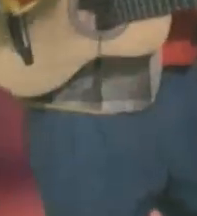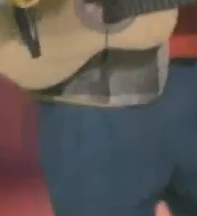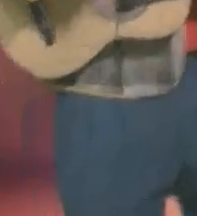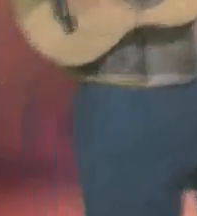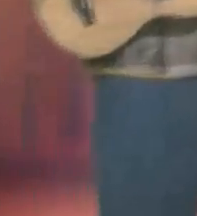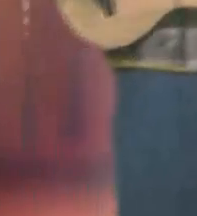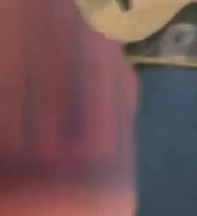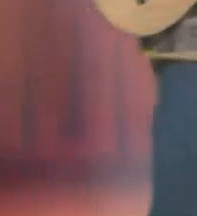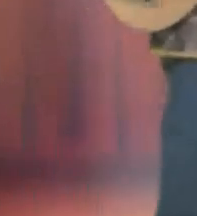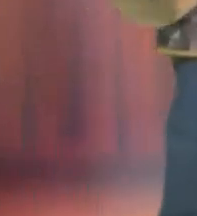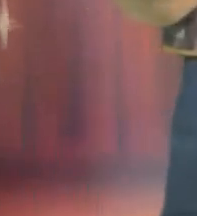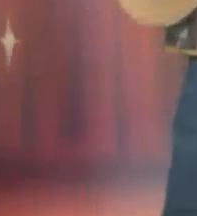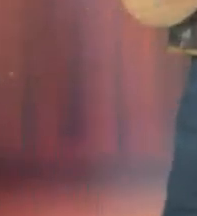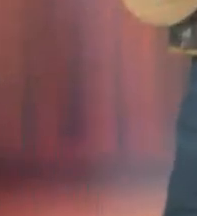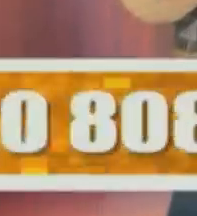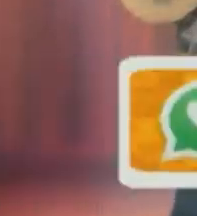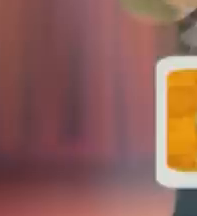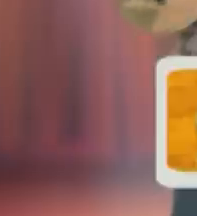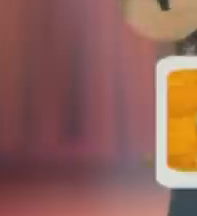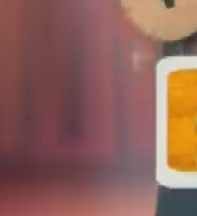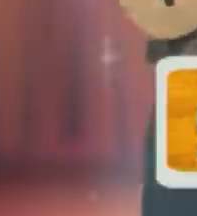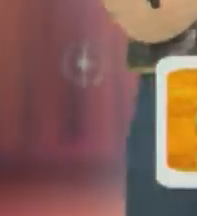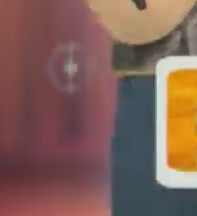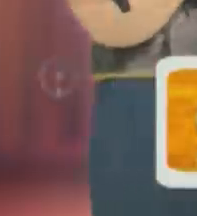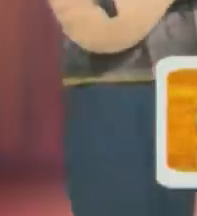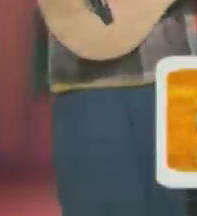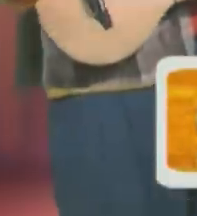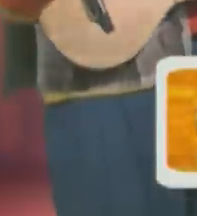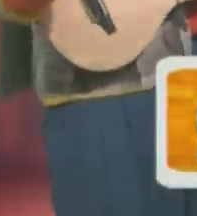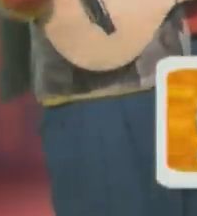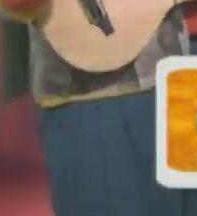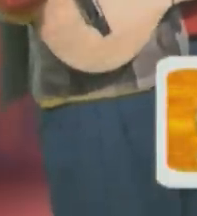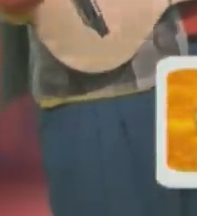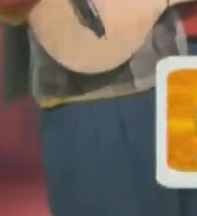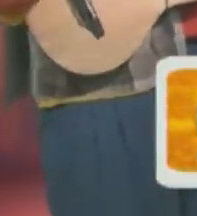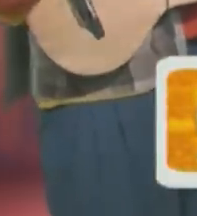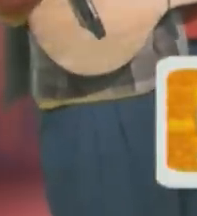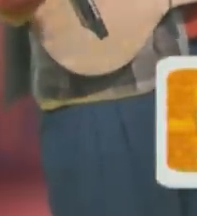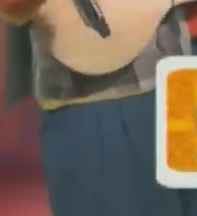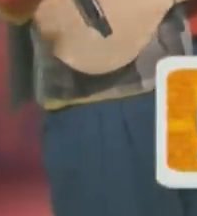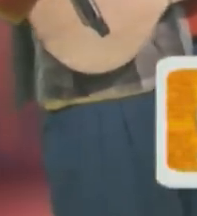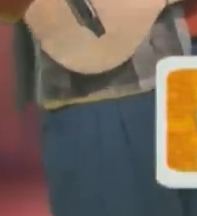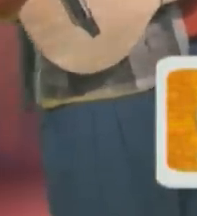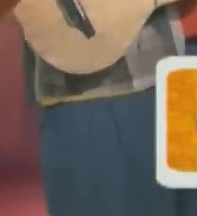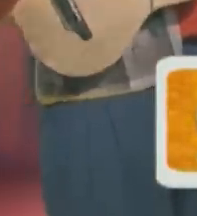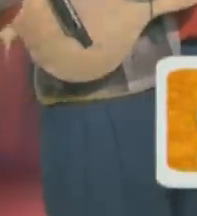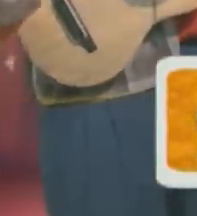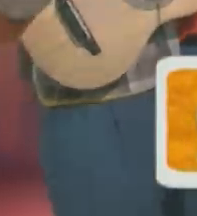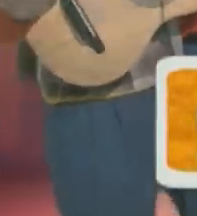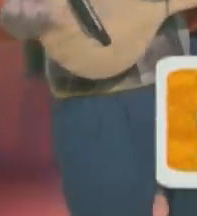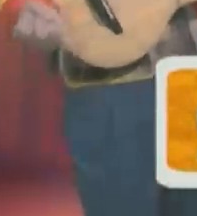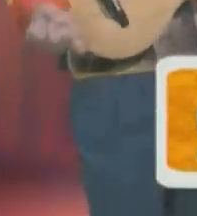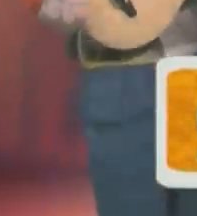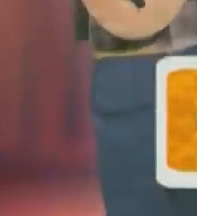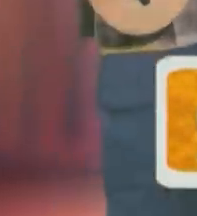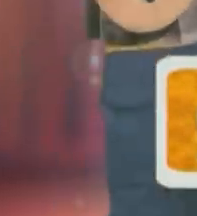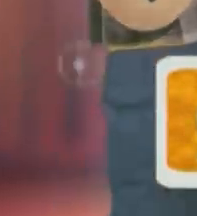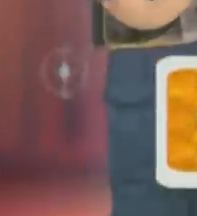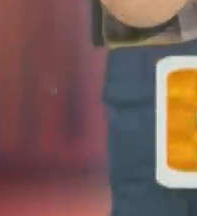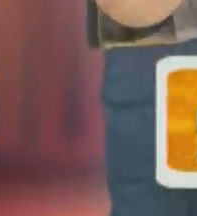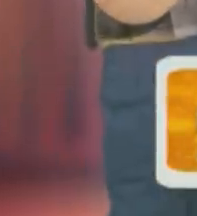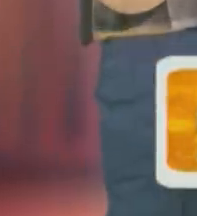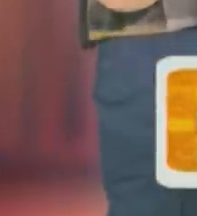cómico-musical. Contactemos al 320-808-1712 para hacer reuniones empresariales,